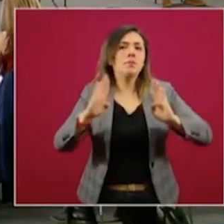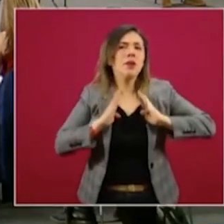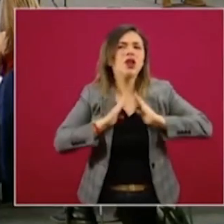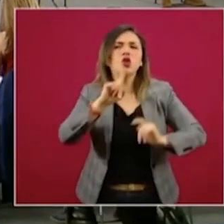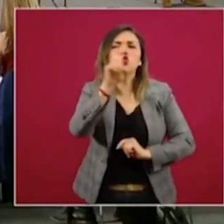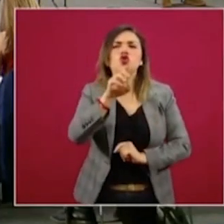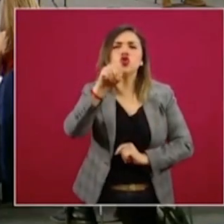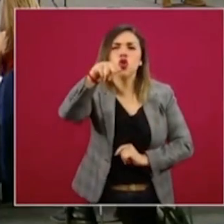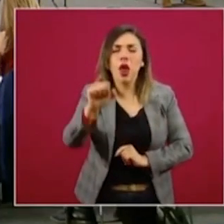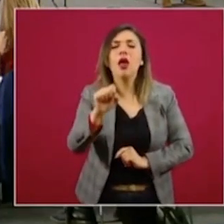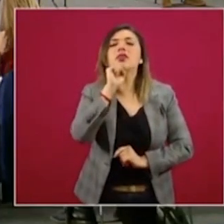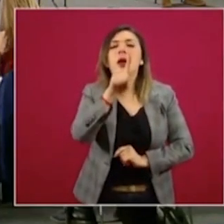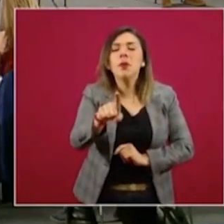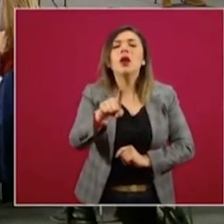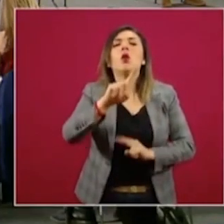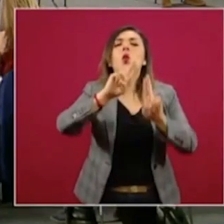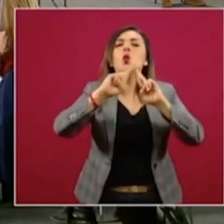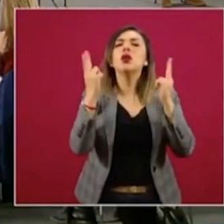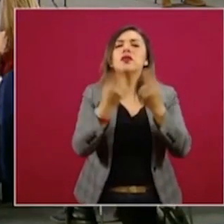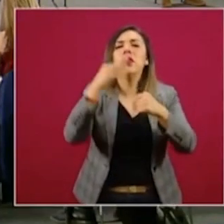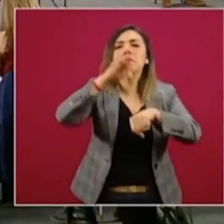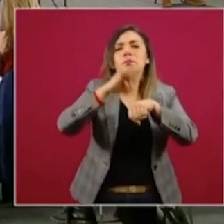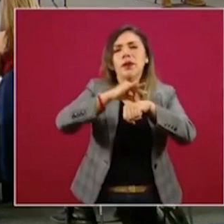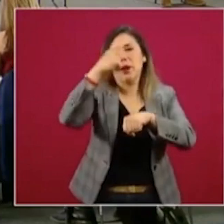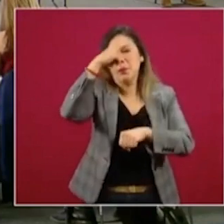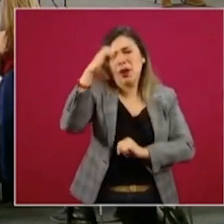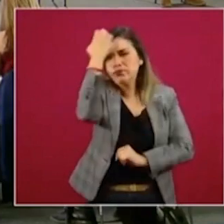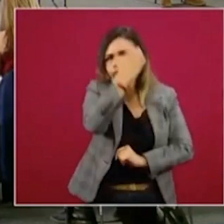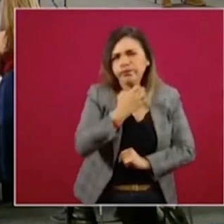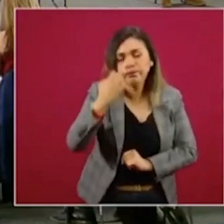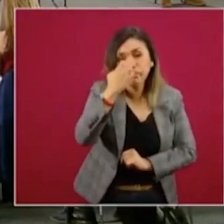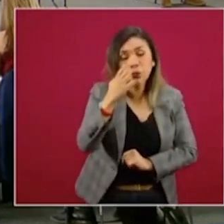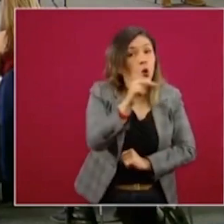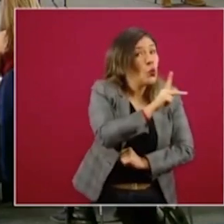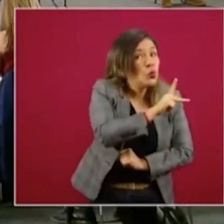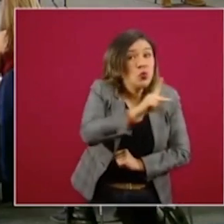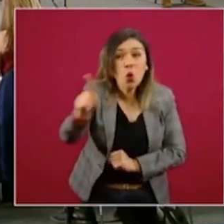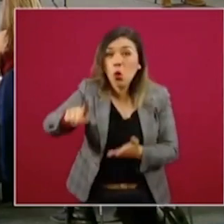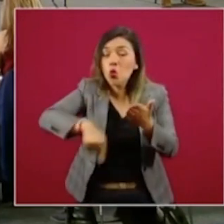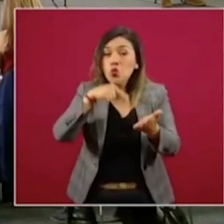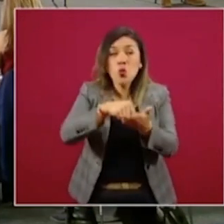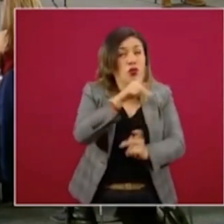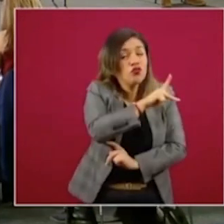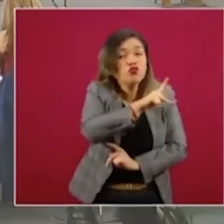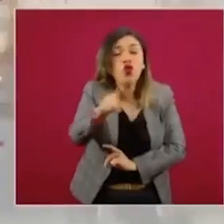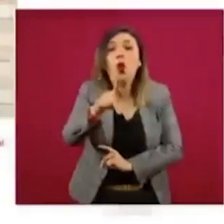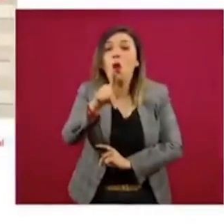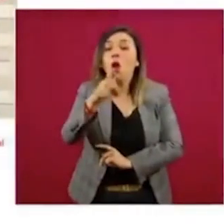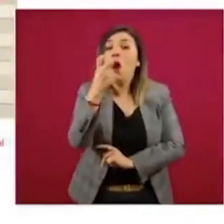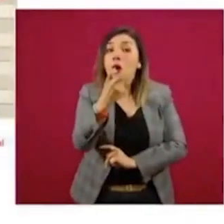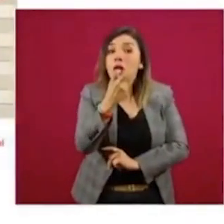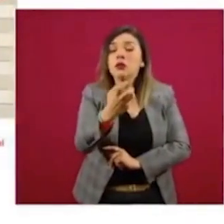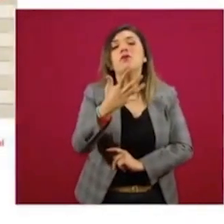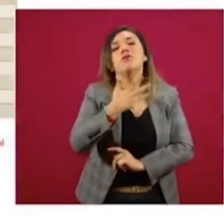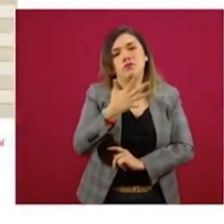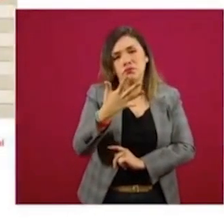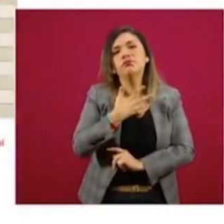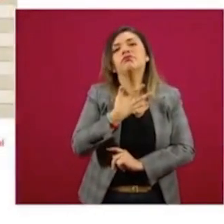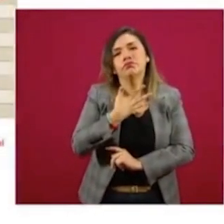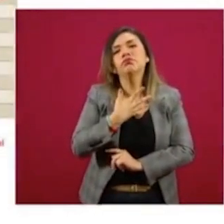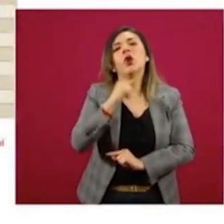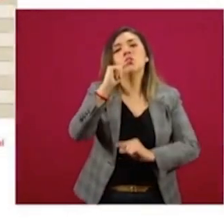zona y unidades médicas de consulta externa. Entonces, todas estas instalaciones van a irse